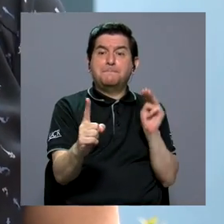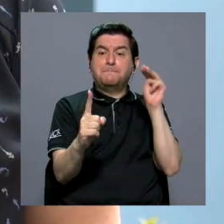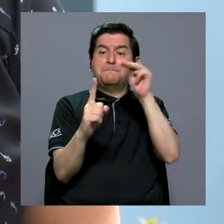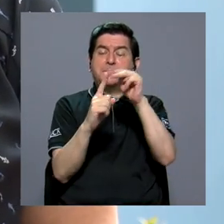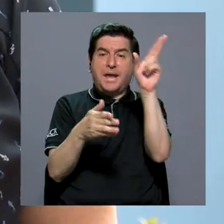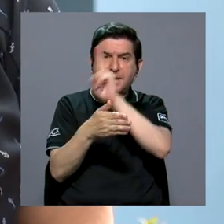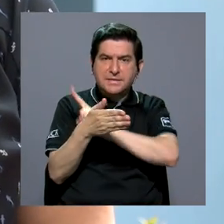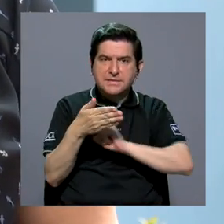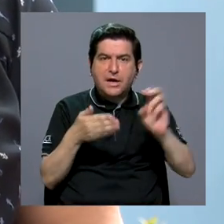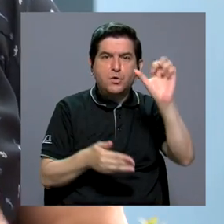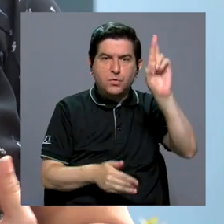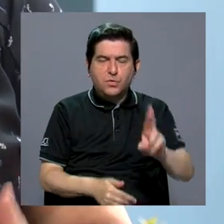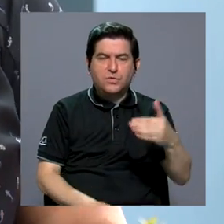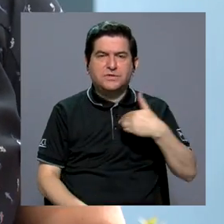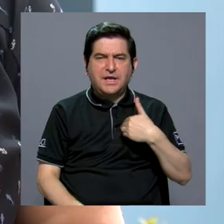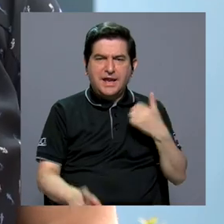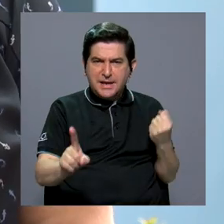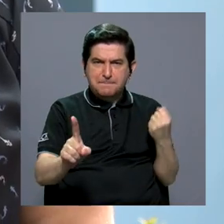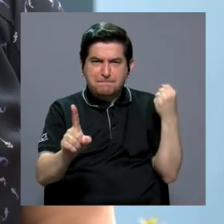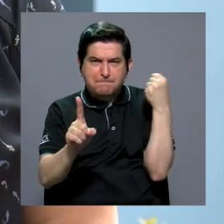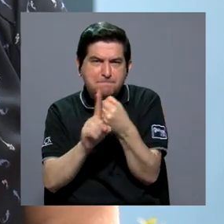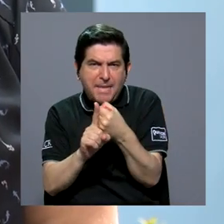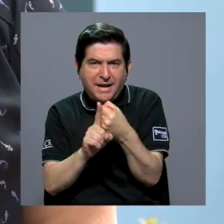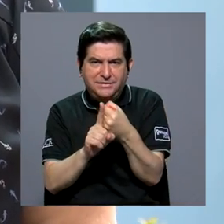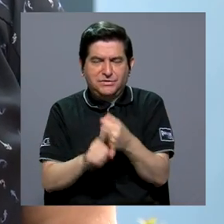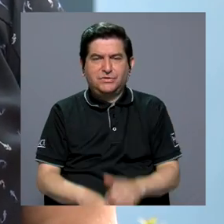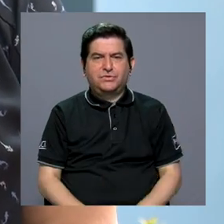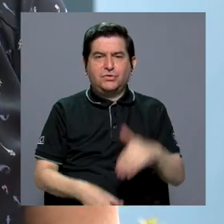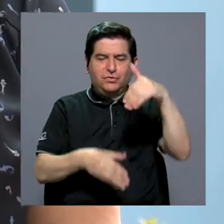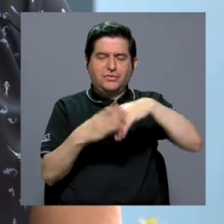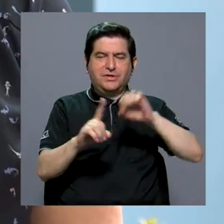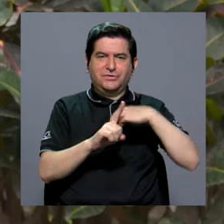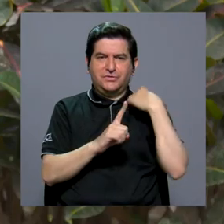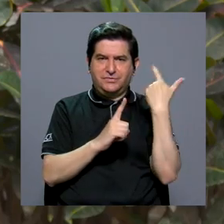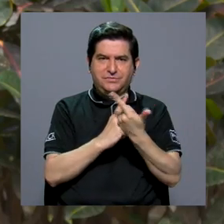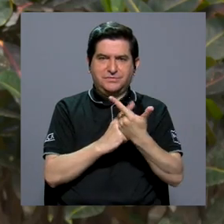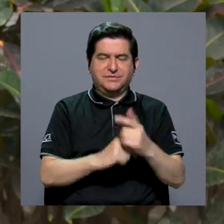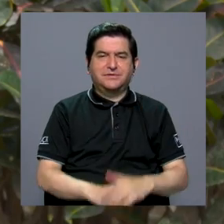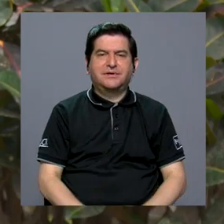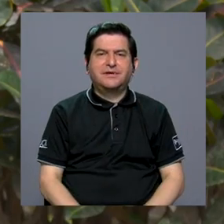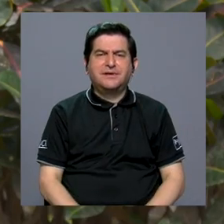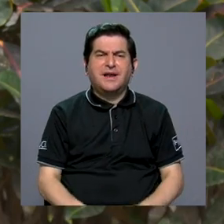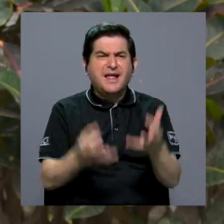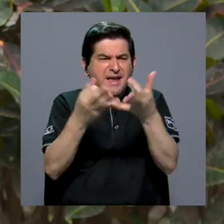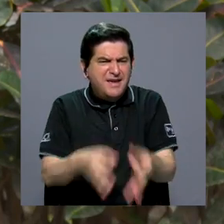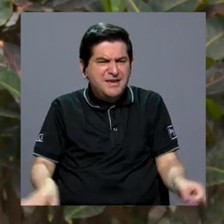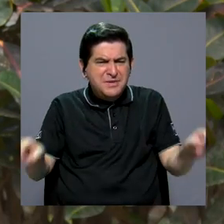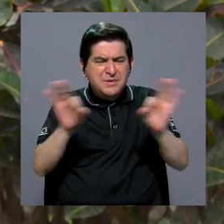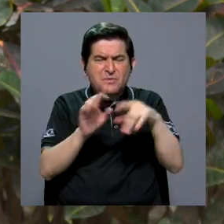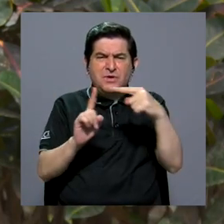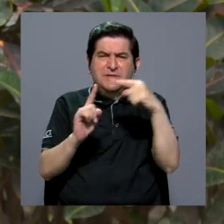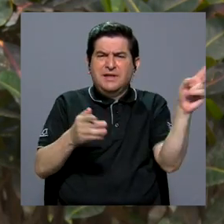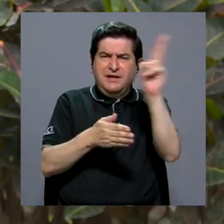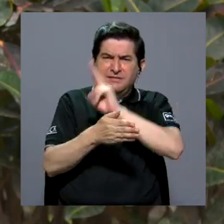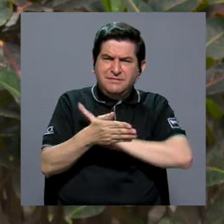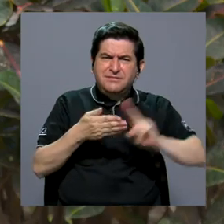cumplir así con la misión de la Universidad de Costa Rica de tener un impacto a nivel social. ¿Por qué es importante que desde la